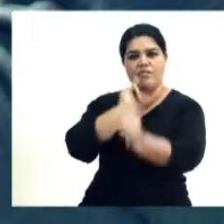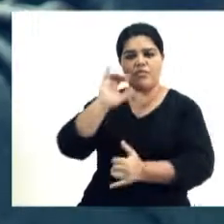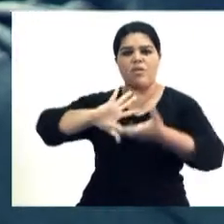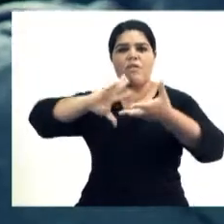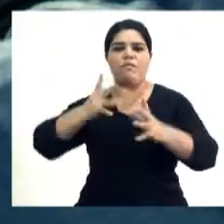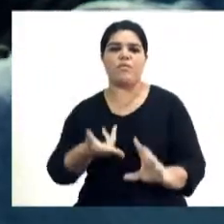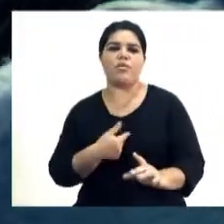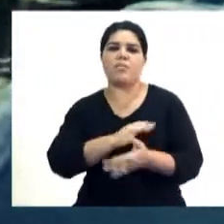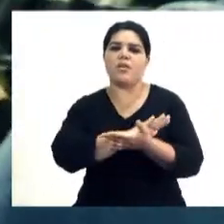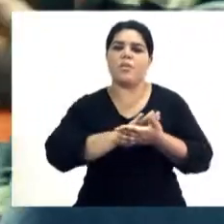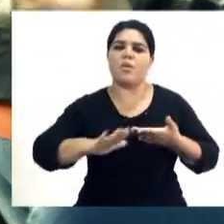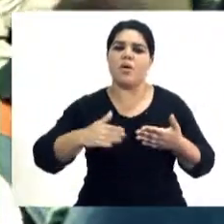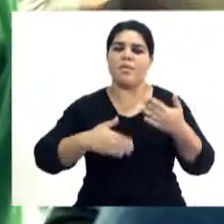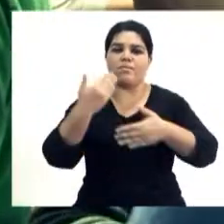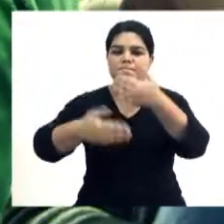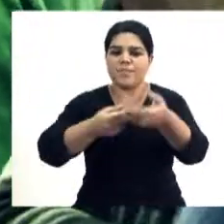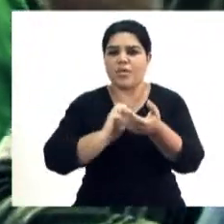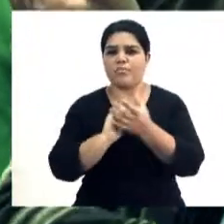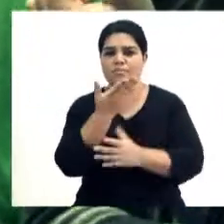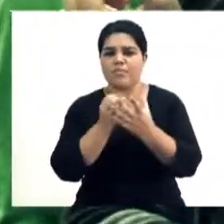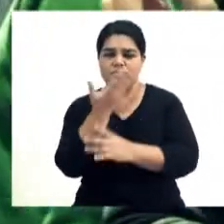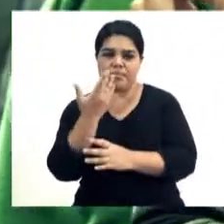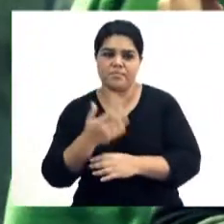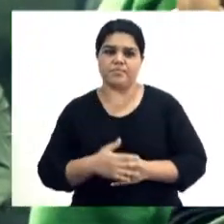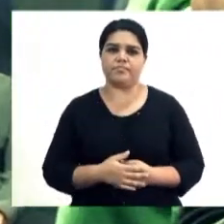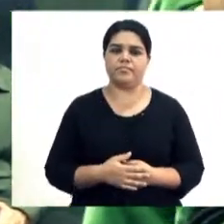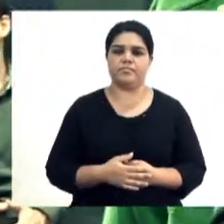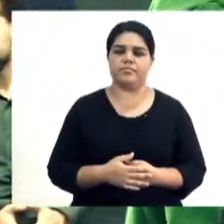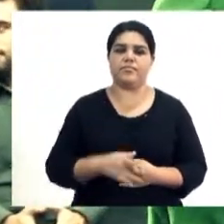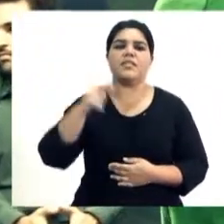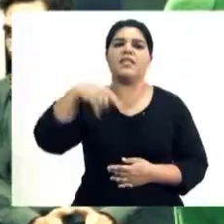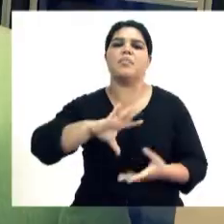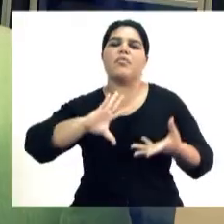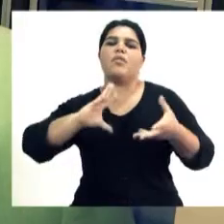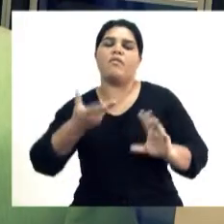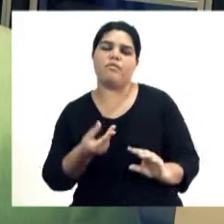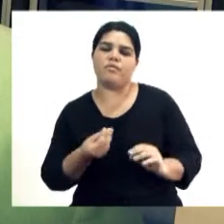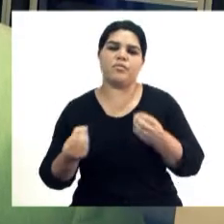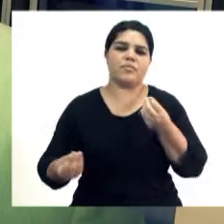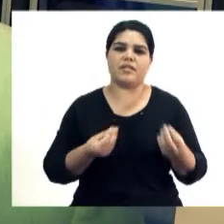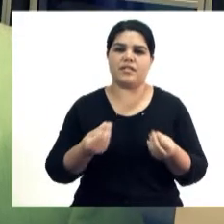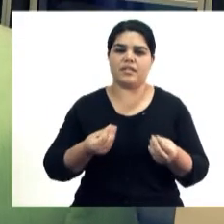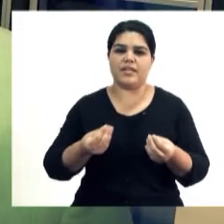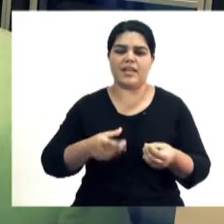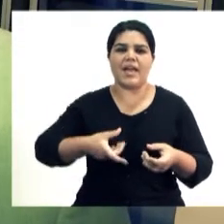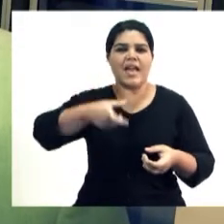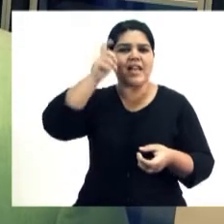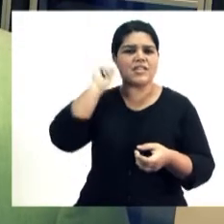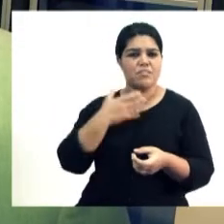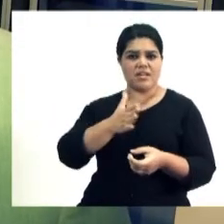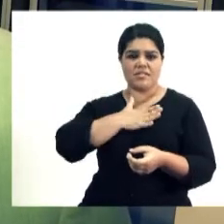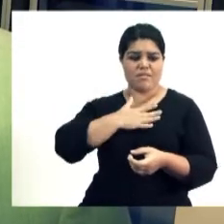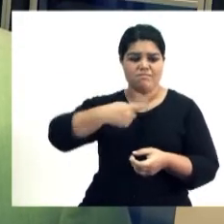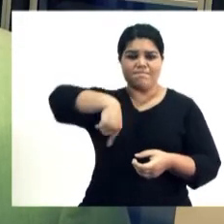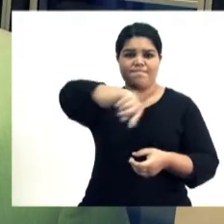visión sobre los nuevos emprendimientos que se están generando y de esta manera poder capitalizar la experiencia de aquellas